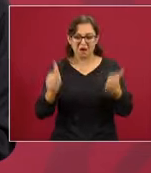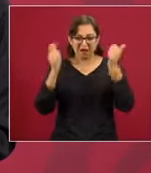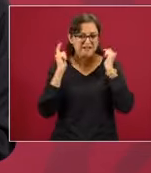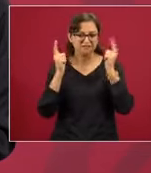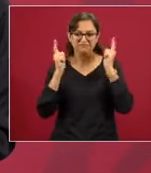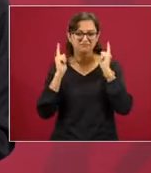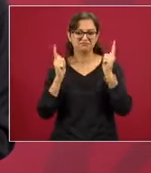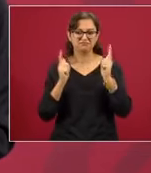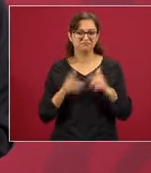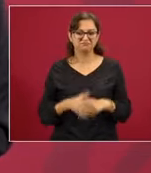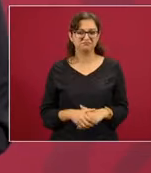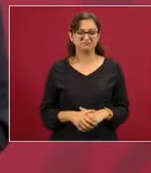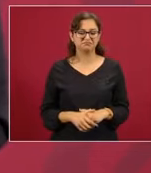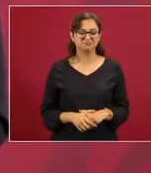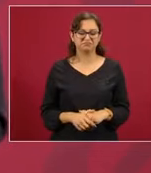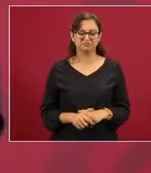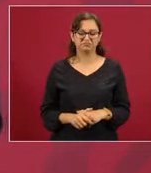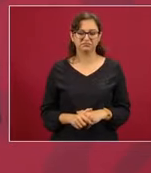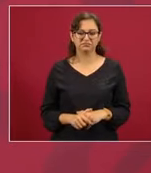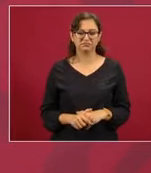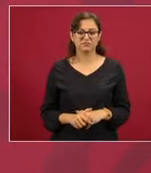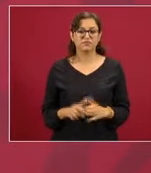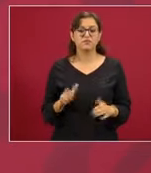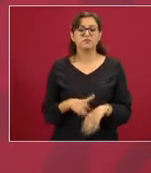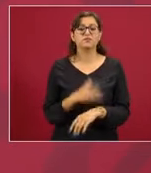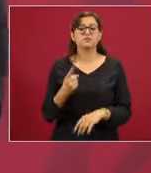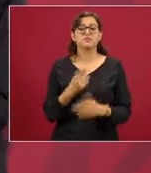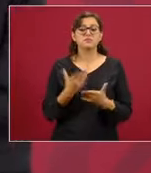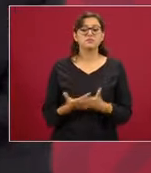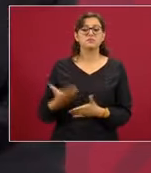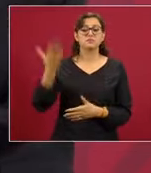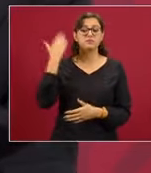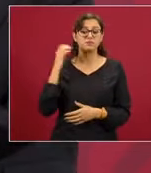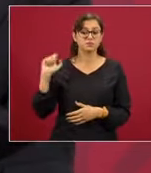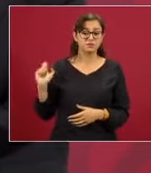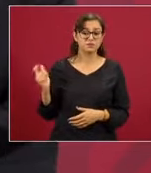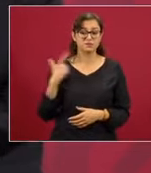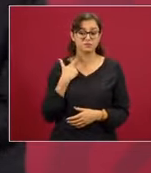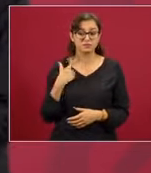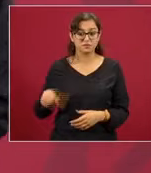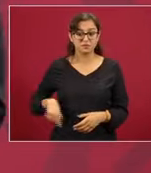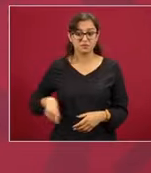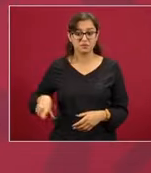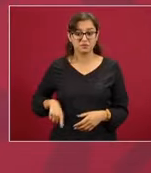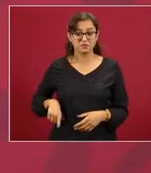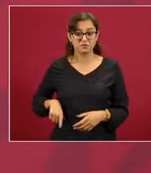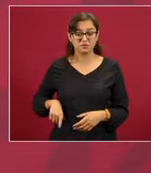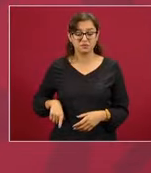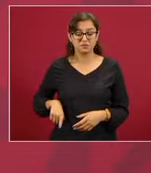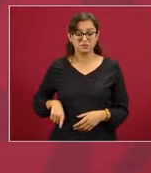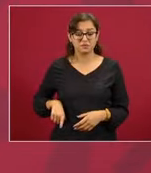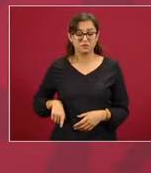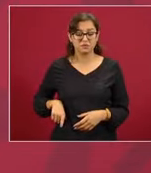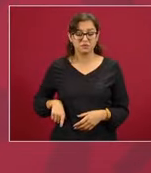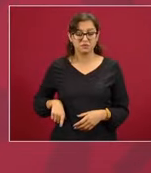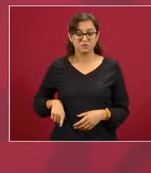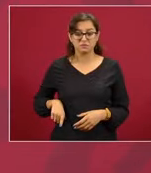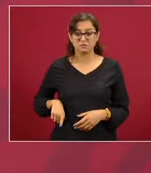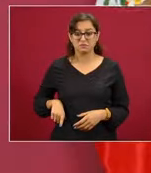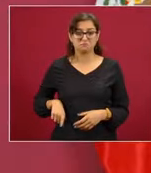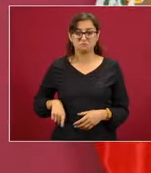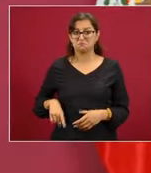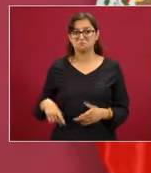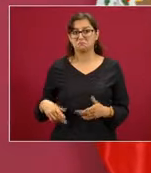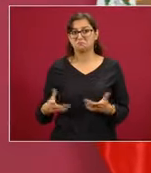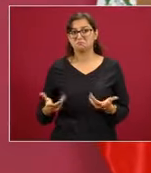porque los gobernantes de antes básicamente